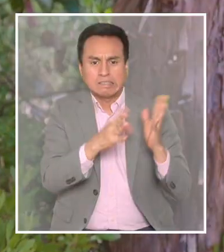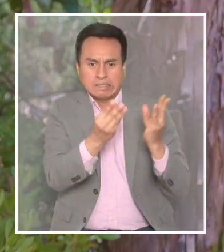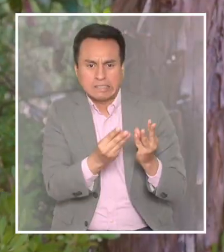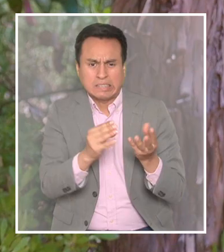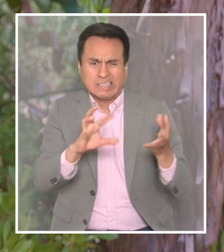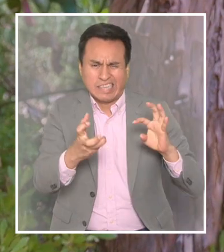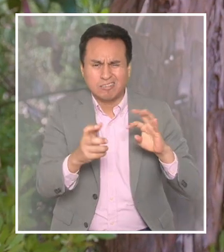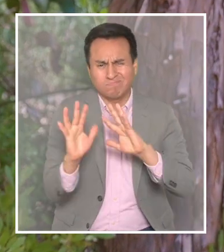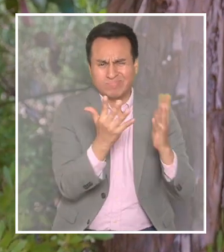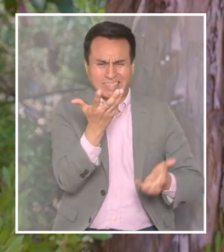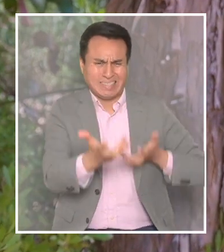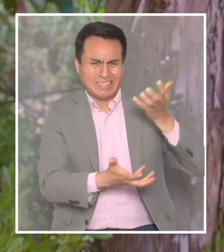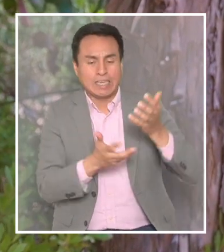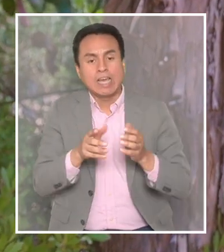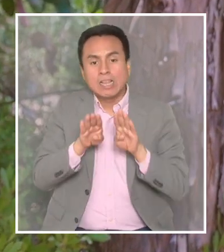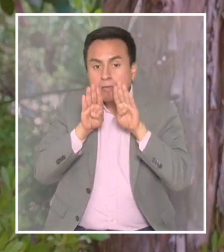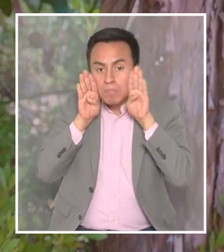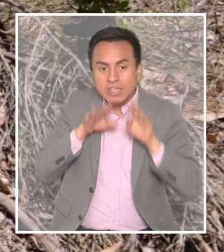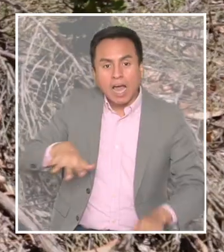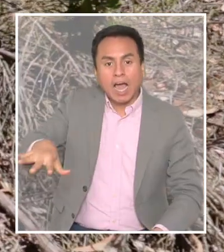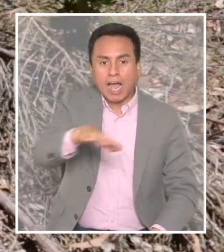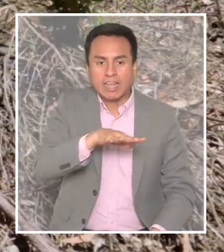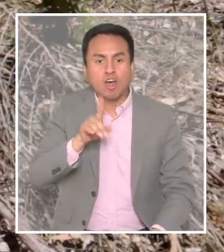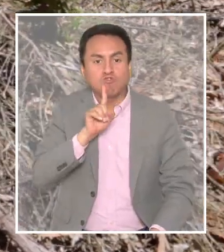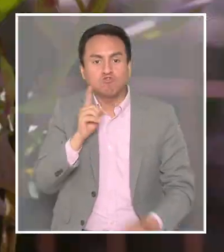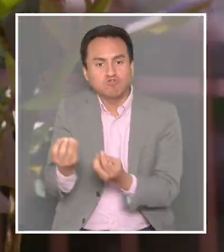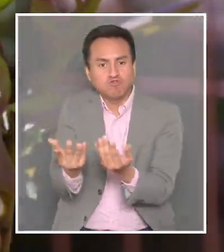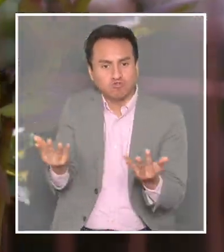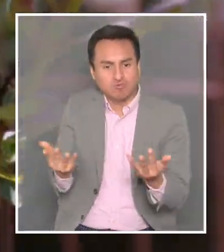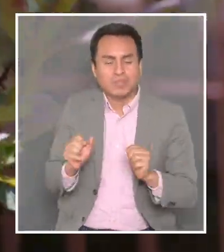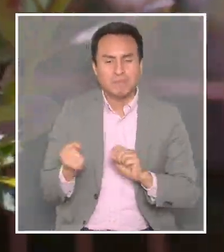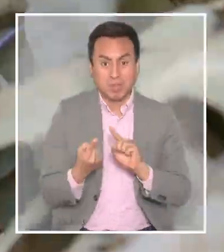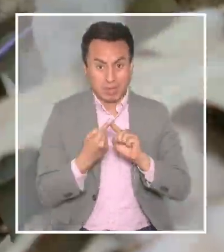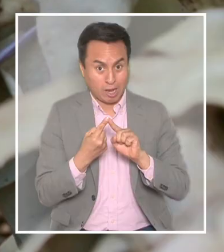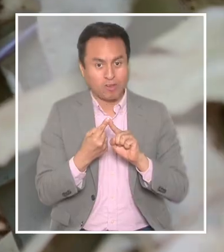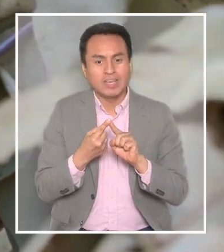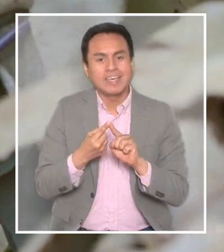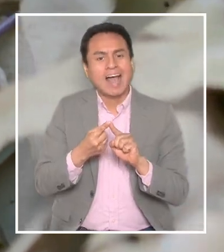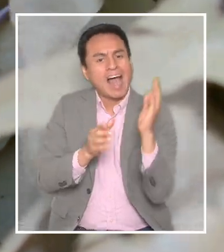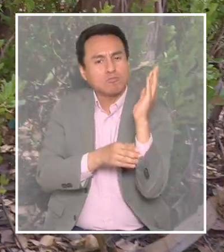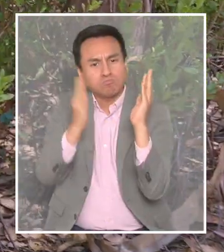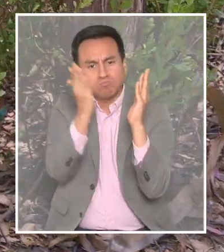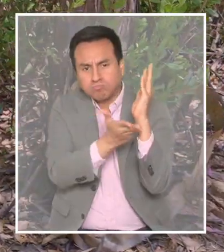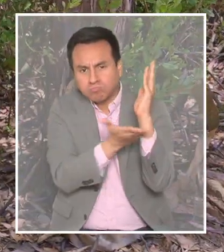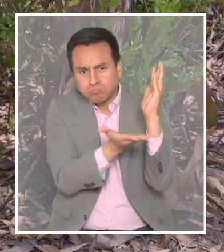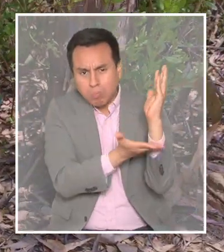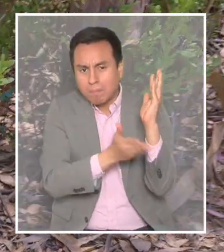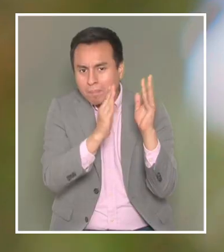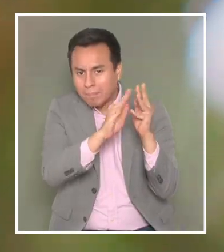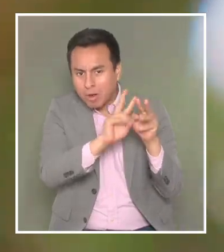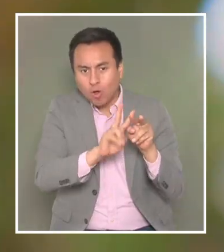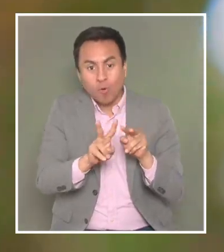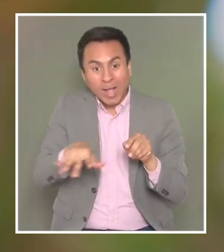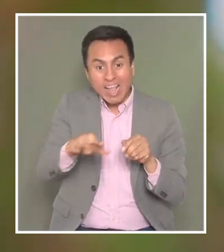Una de las medidas para mitigar los daños frente a un incendio forestal es la limpieza en estas áreas con vegetación. Primero vamos a podar este